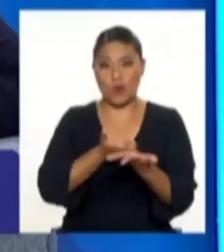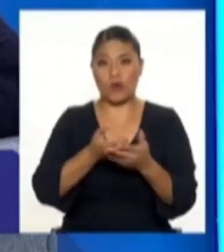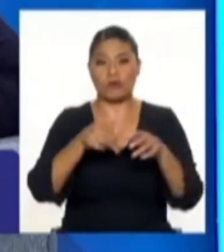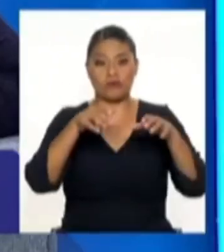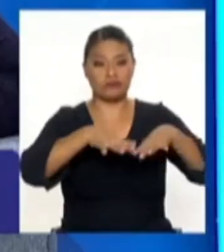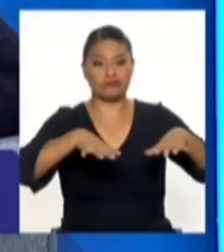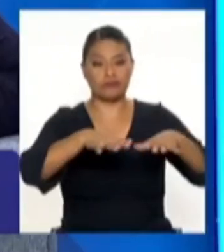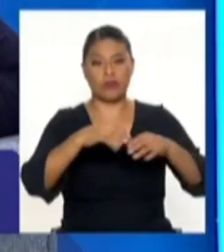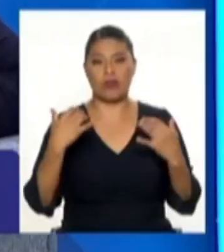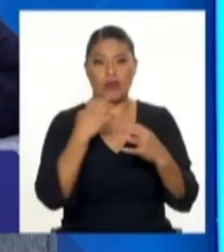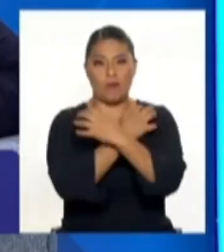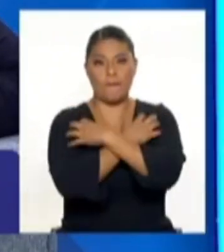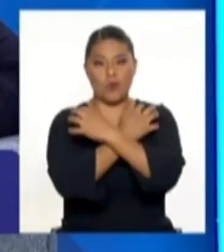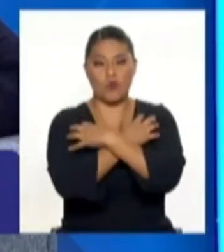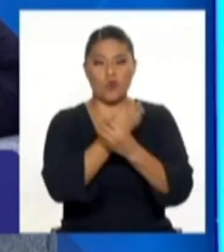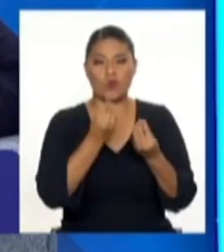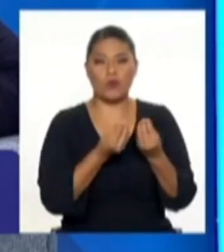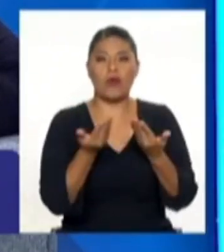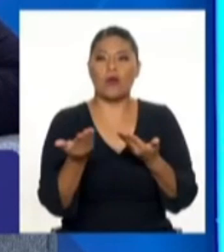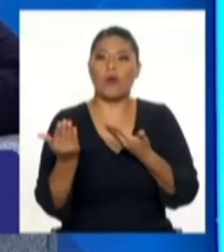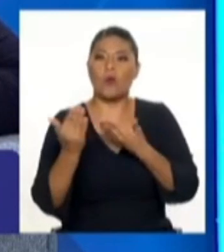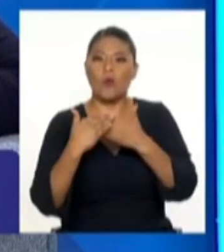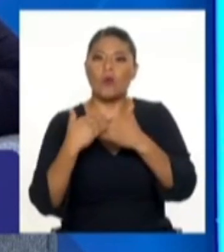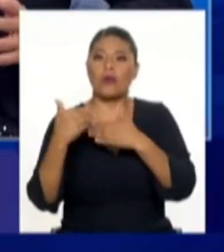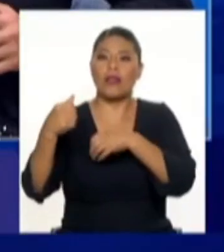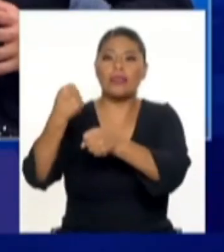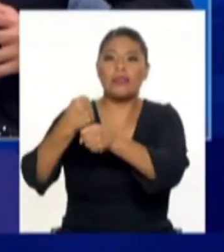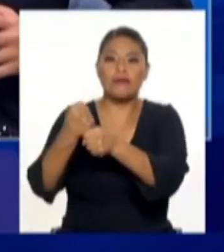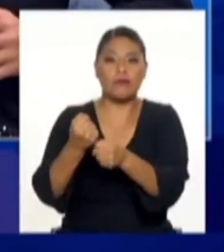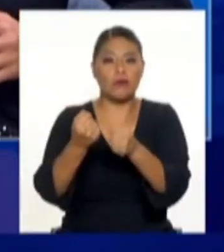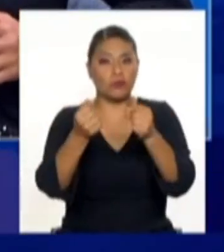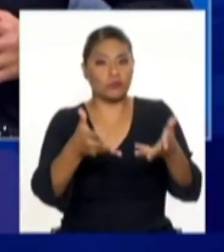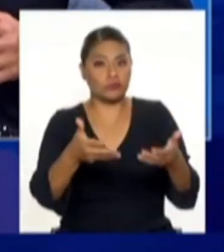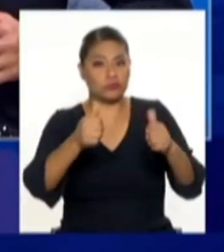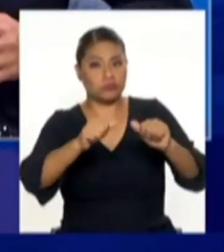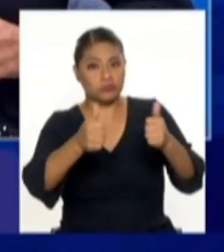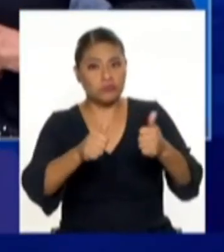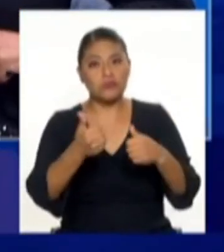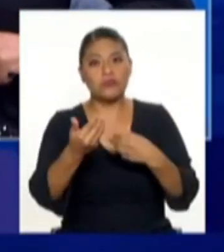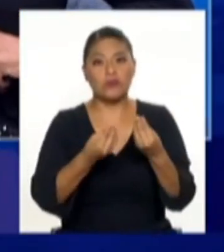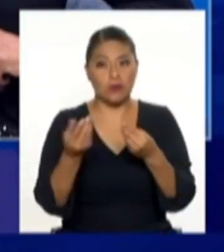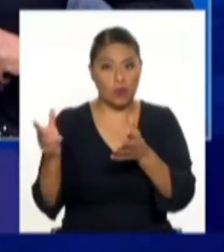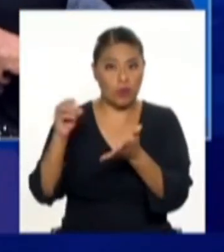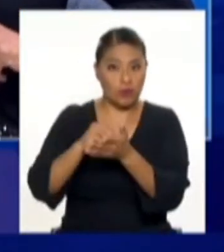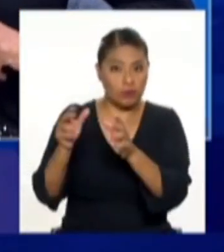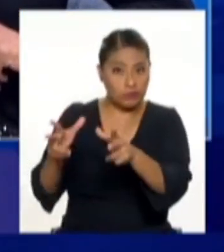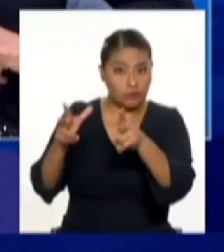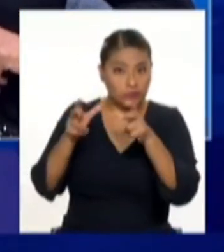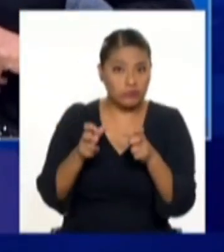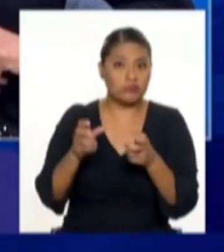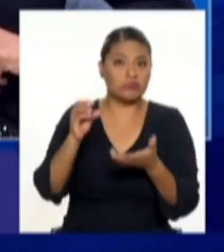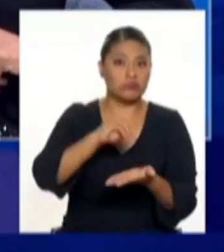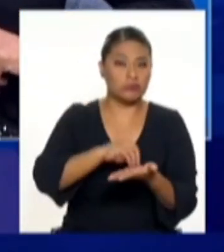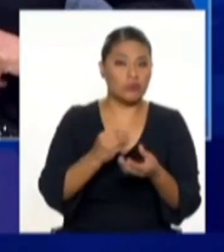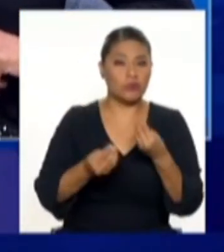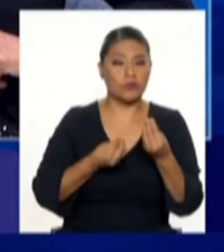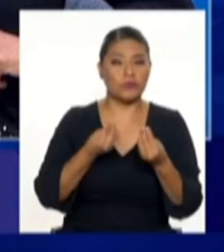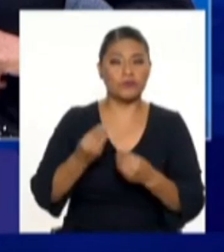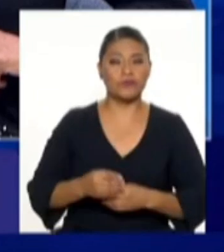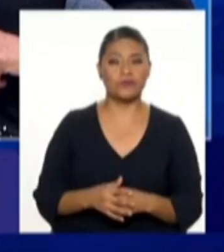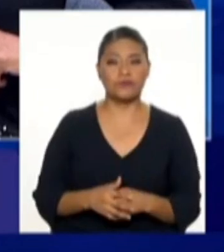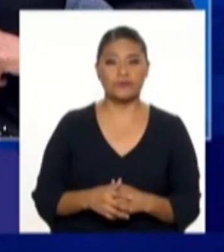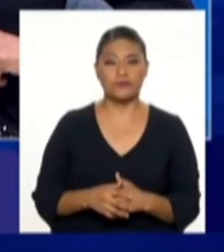Lambayeque. Por eso le preguntaba, ¿el empleo? ¿Cómo se ha golpeado con esta situación? ¿Hay medidas de recuperación? Sí, bueno, en efecto,